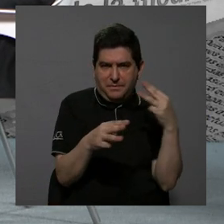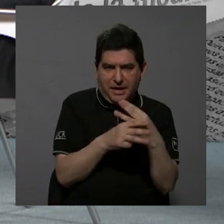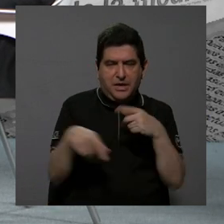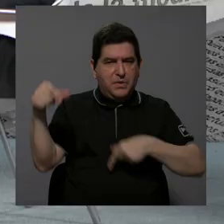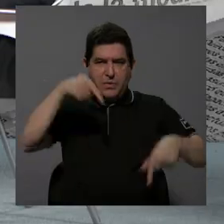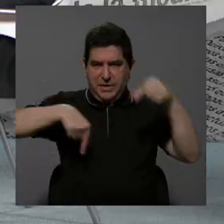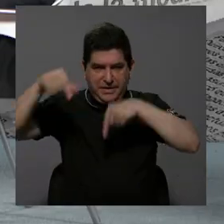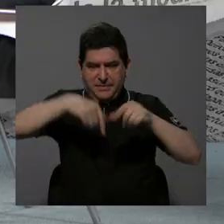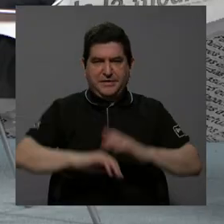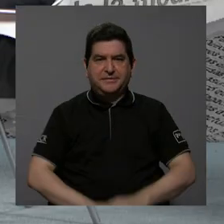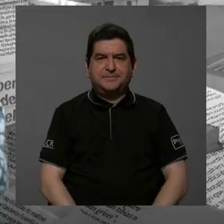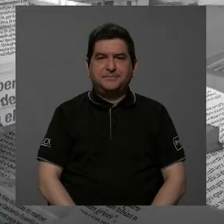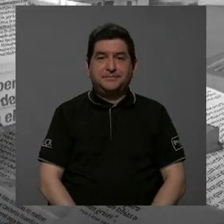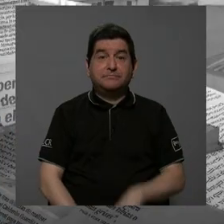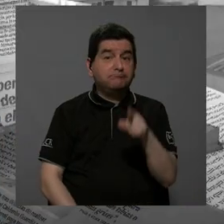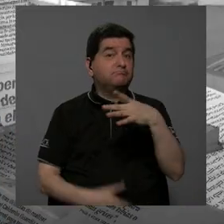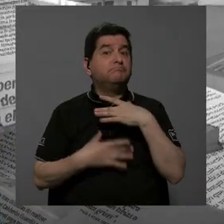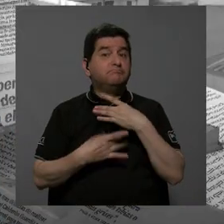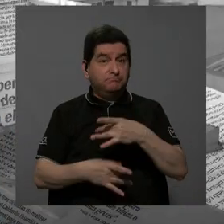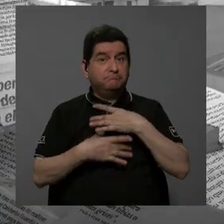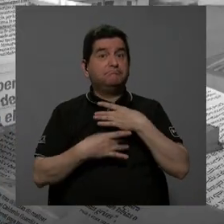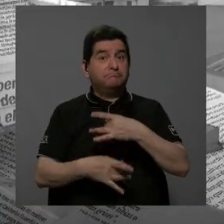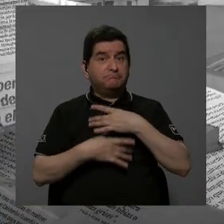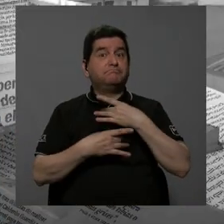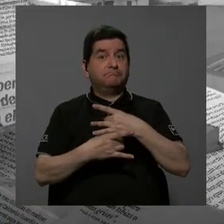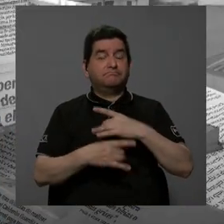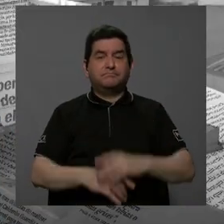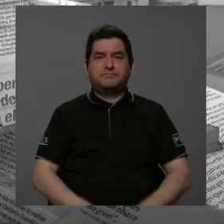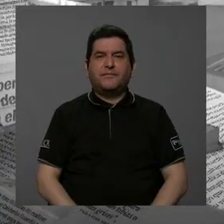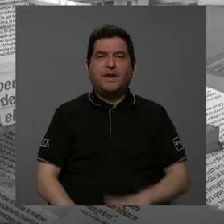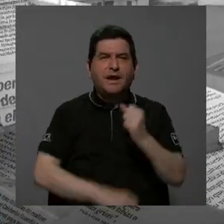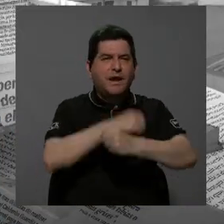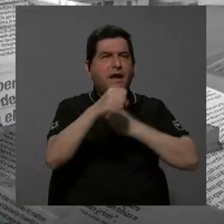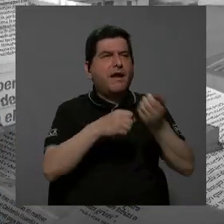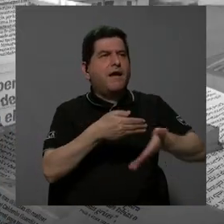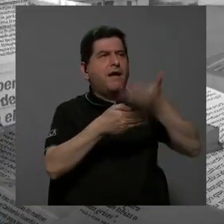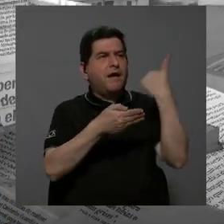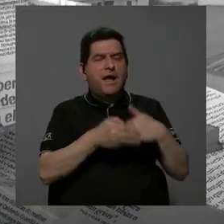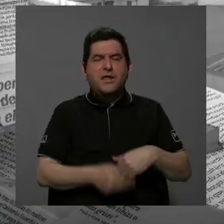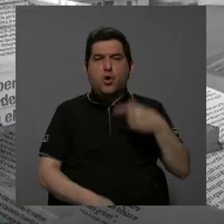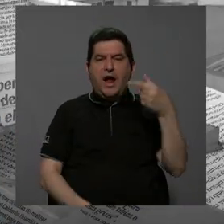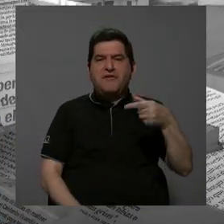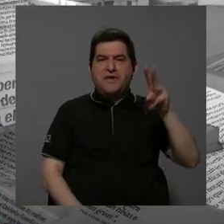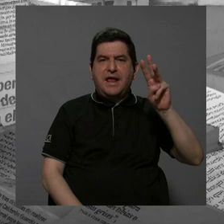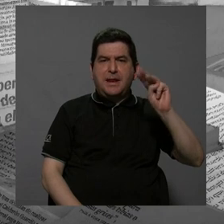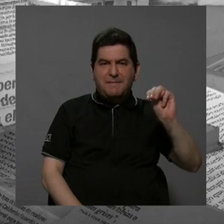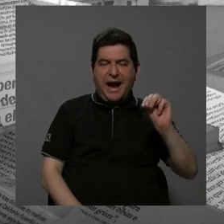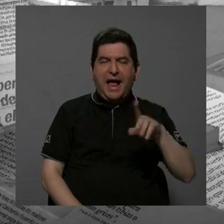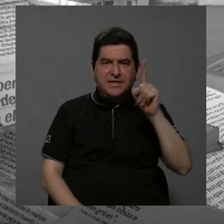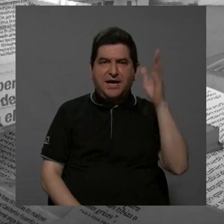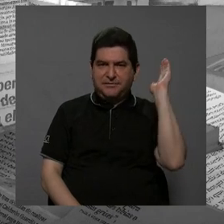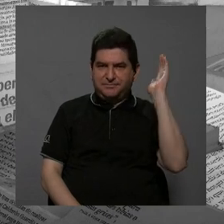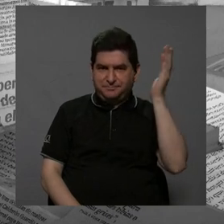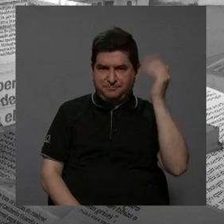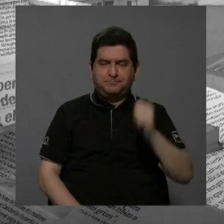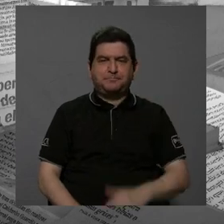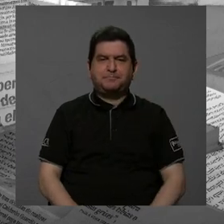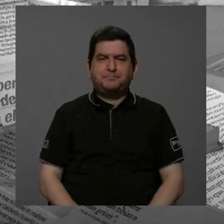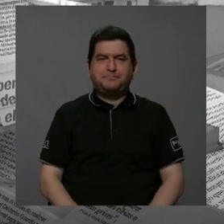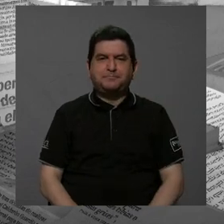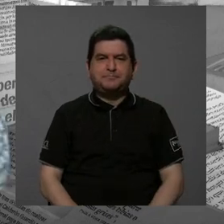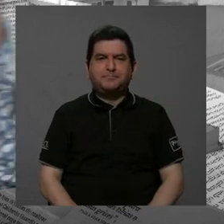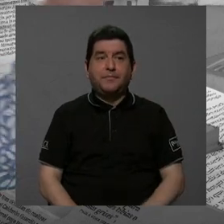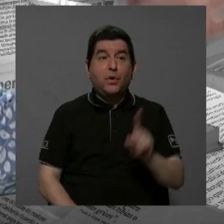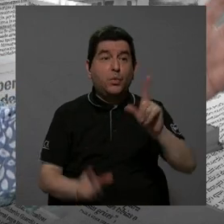o en química, por ejemplo. Eso está interesantísimo. Viera que el año pasado, don Gabriel Macaya estuvo en una exposición con